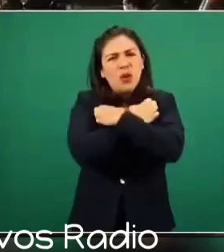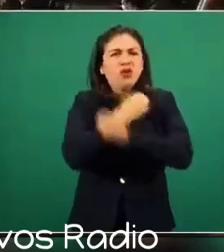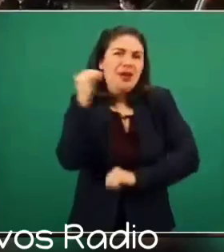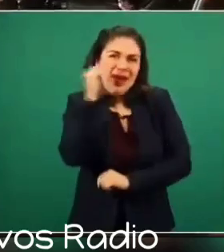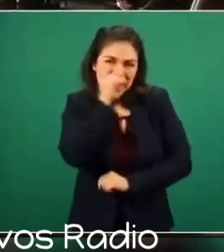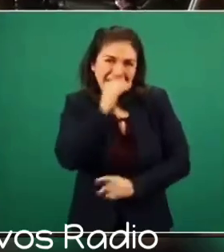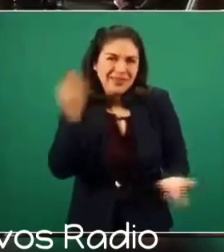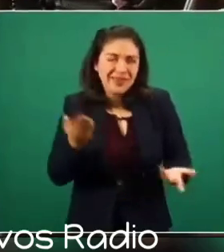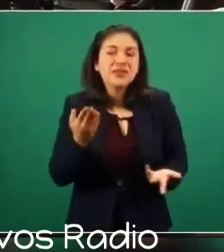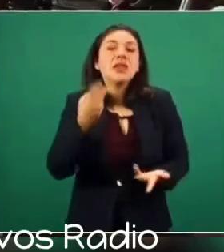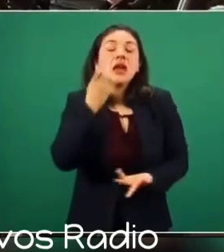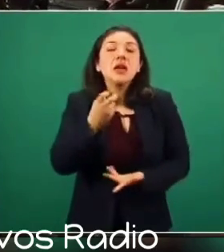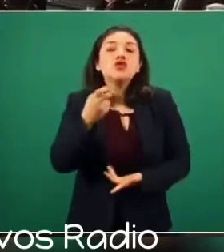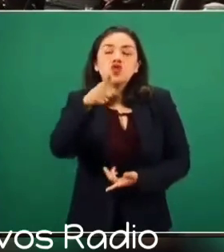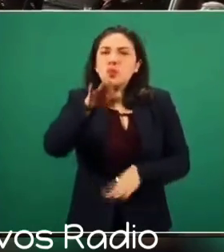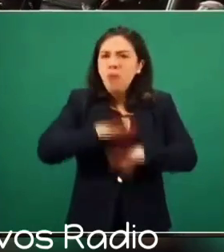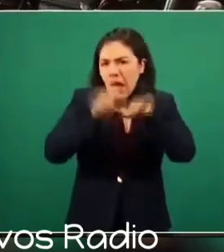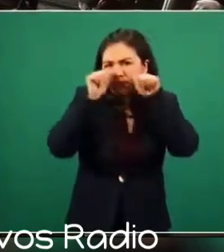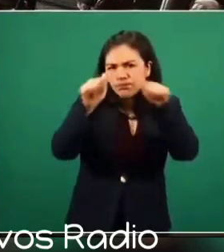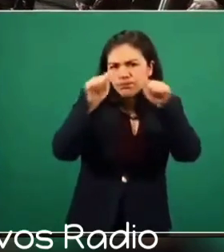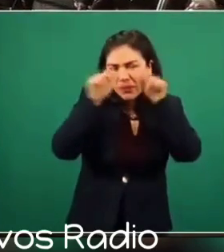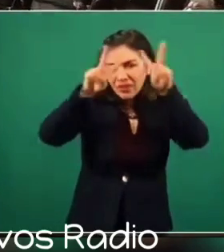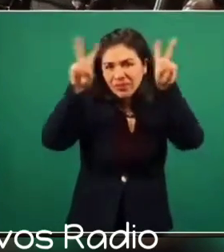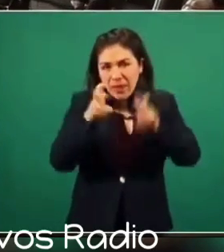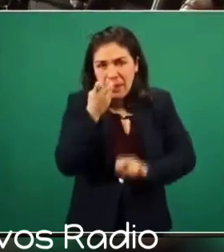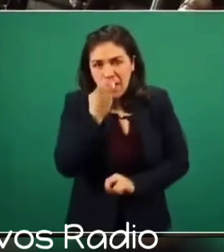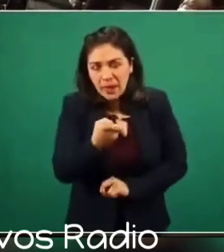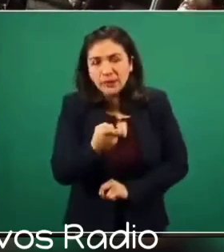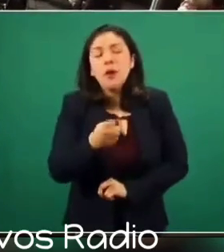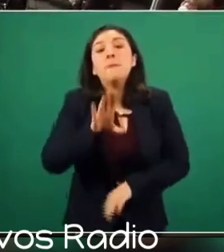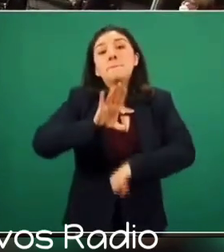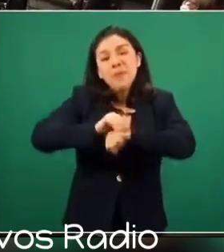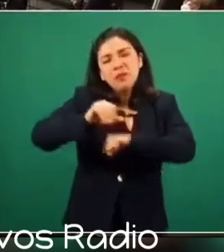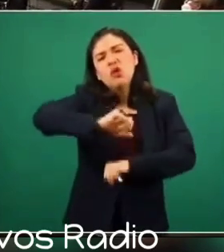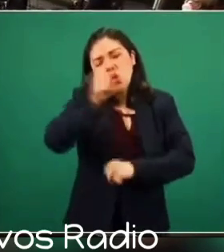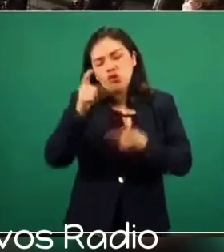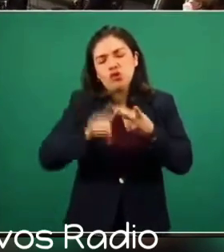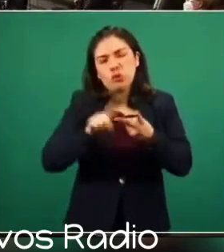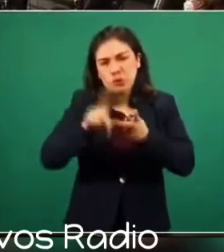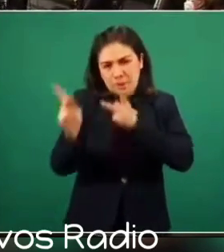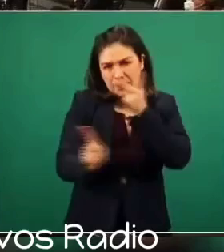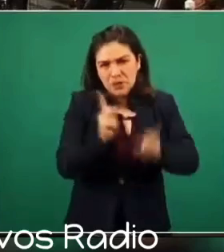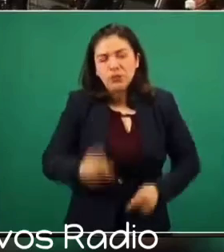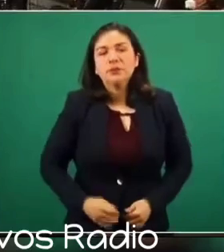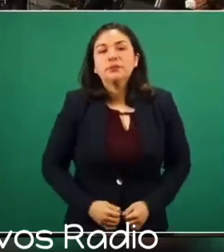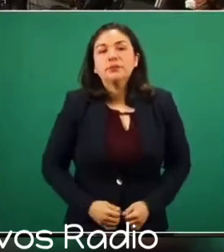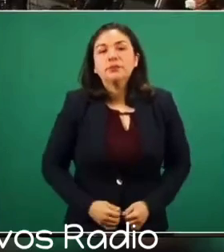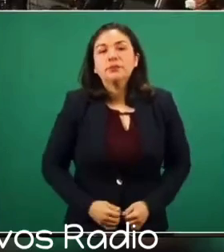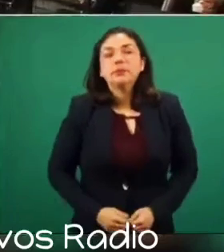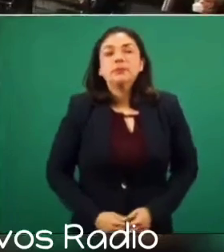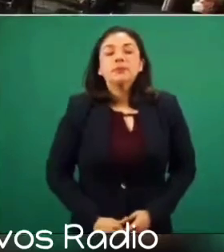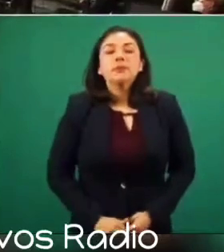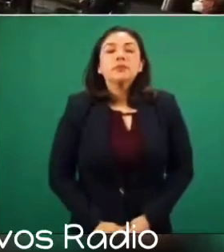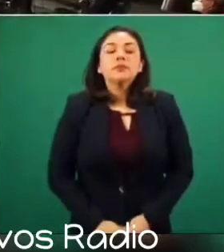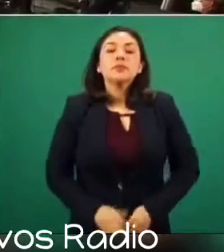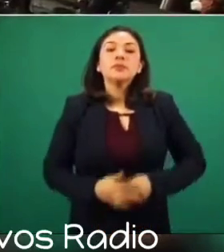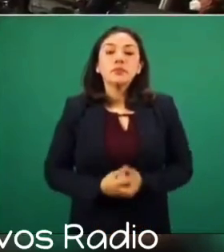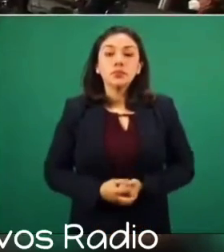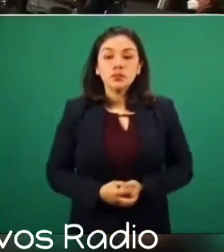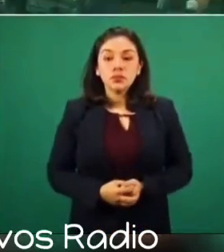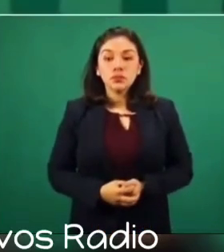gratuita y que está usted muy al pendiente de este tema. Y si me permitiera una segunda pregunta, presidente. Bueno,